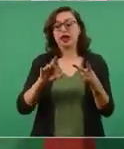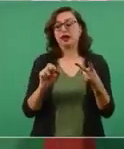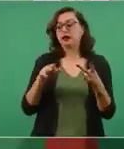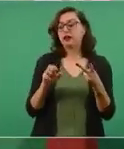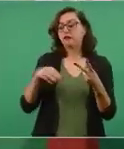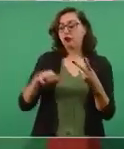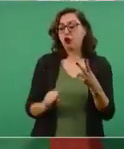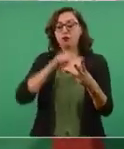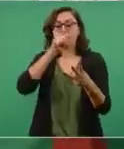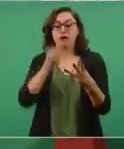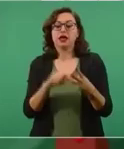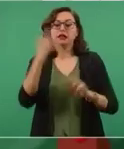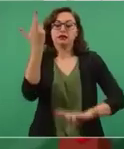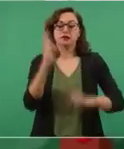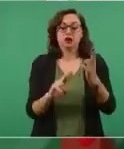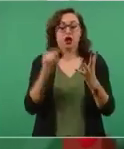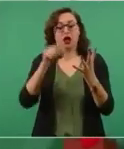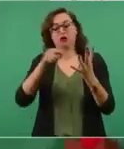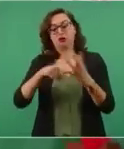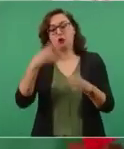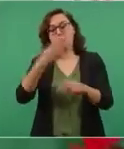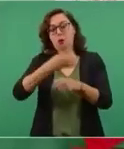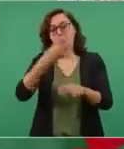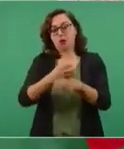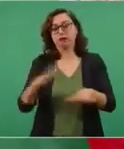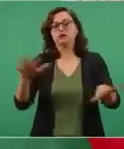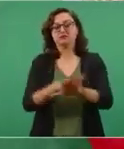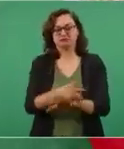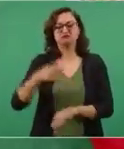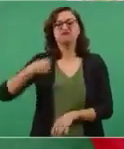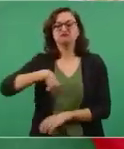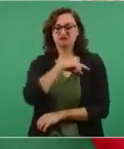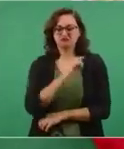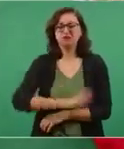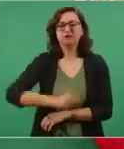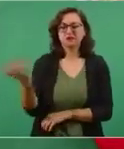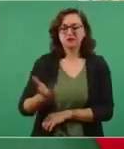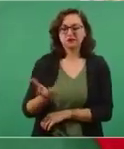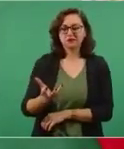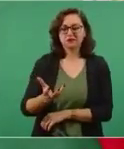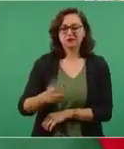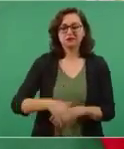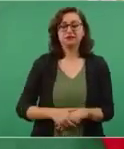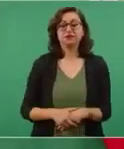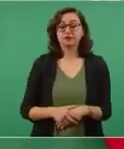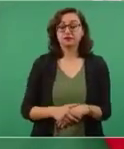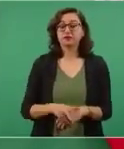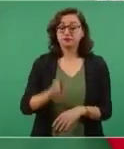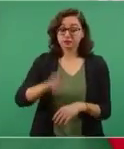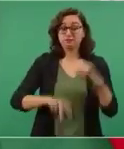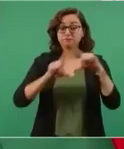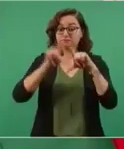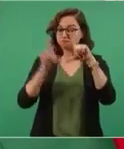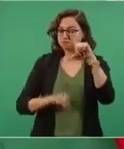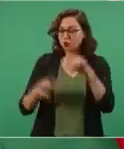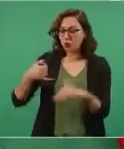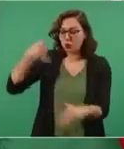cabo la cuarta transformación de la vida pública de México. Y es una transformación muy profunda,